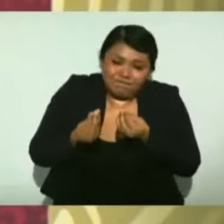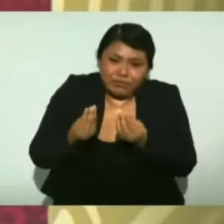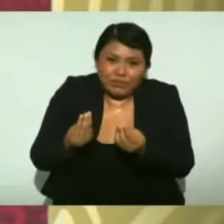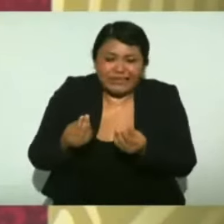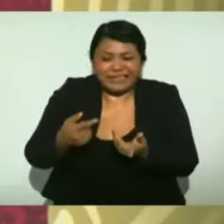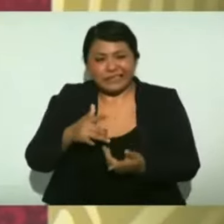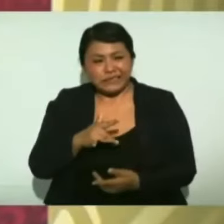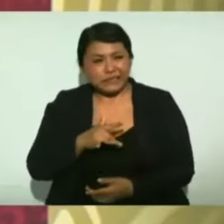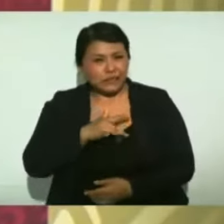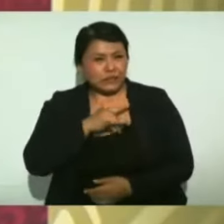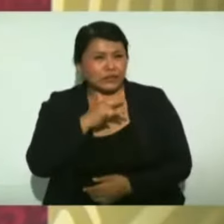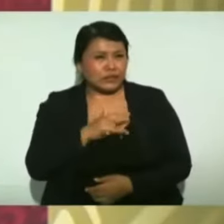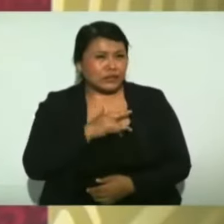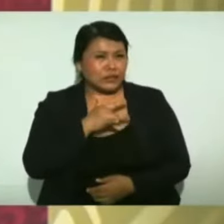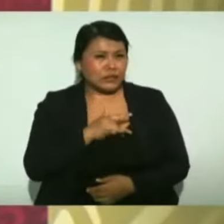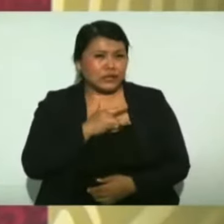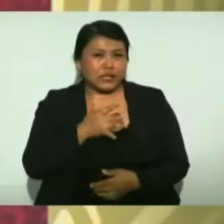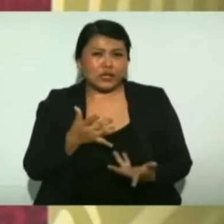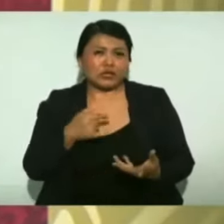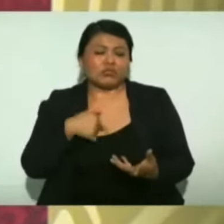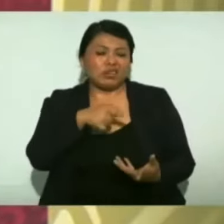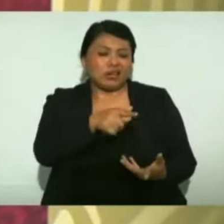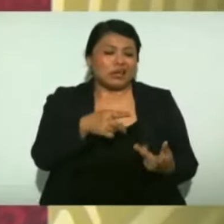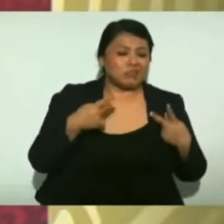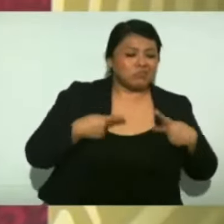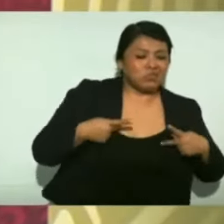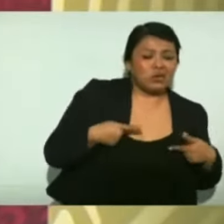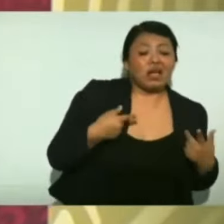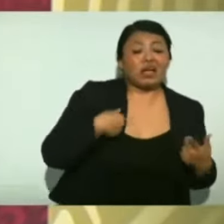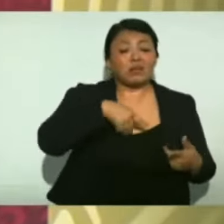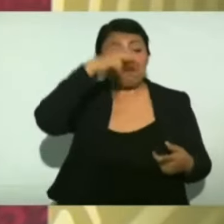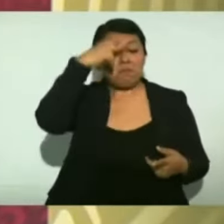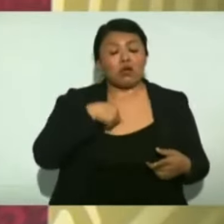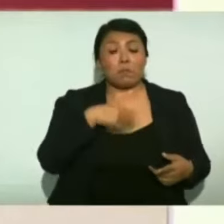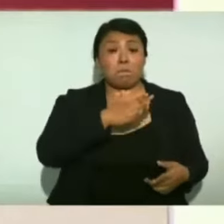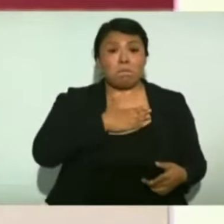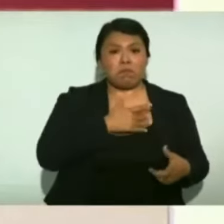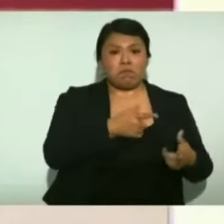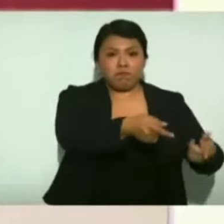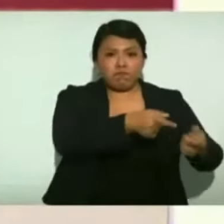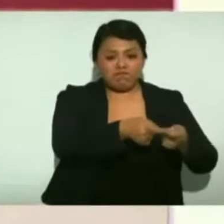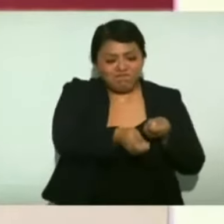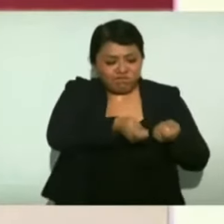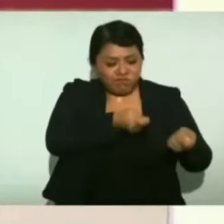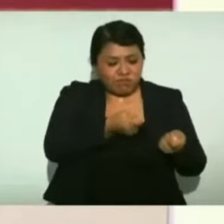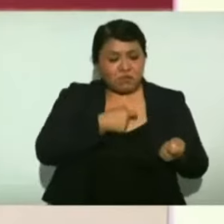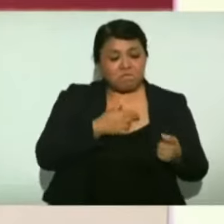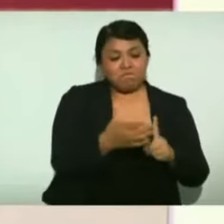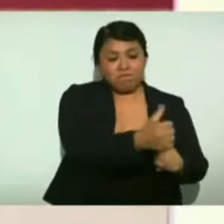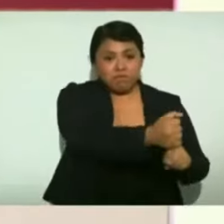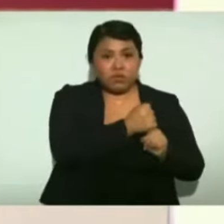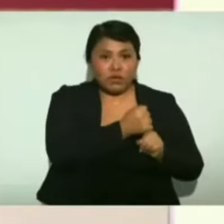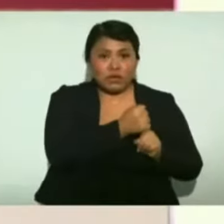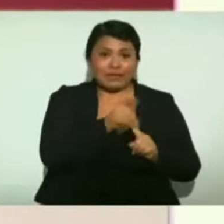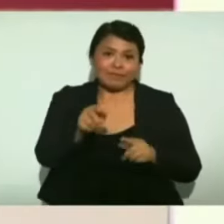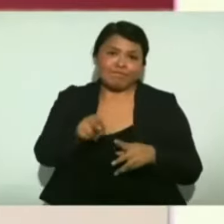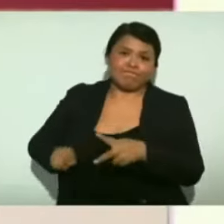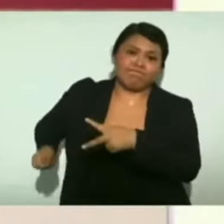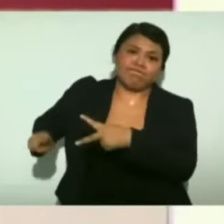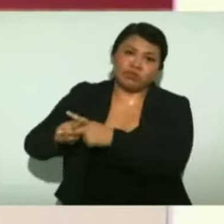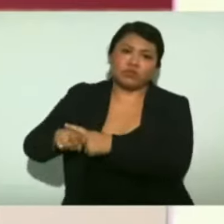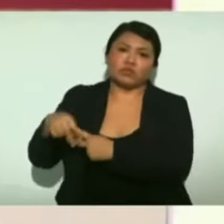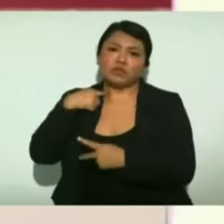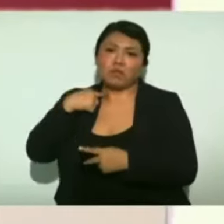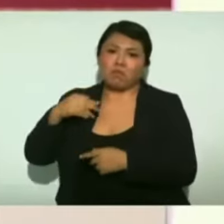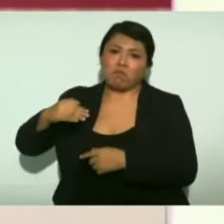sentían los dueños de México, la oligarquía de ese entonces, no sólo lo asesinaron, le cortaron la cabeza